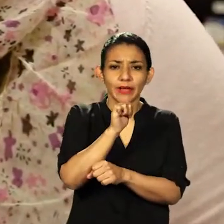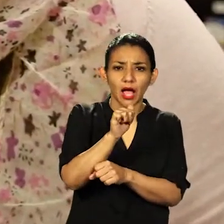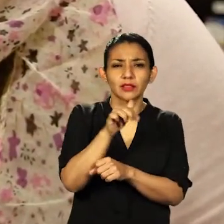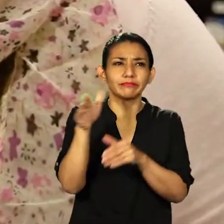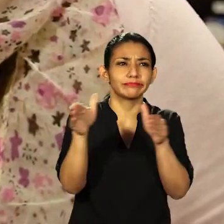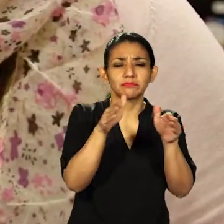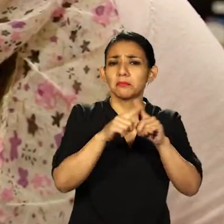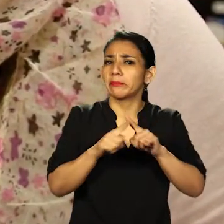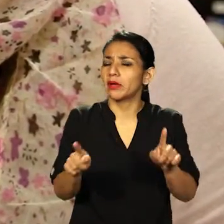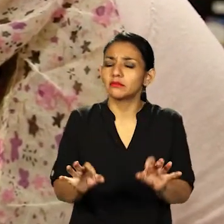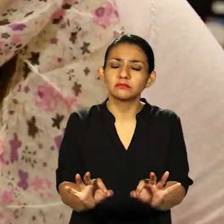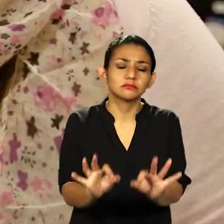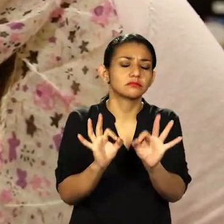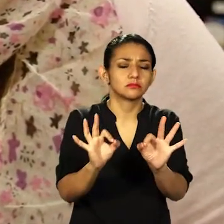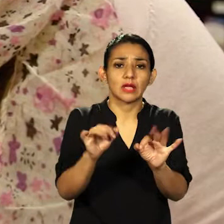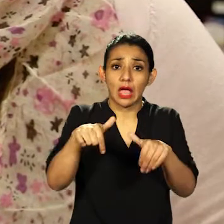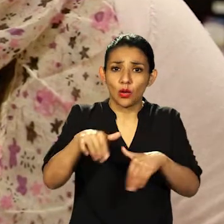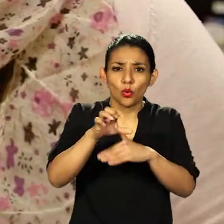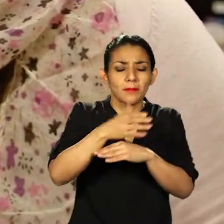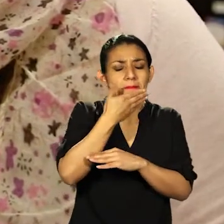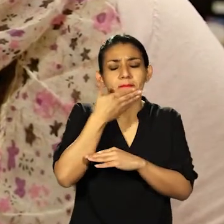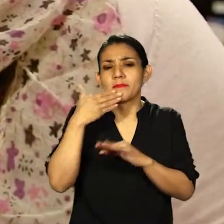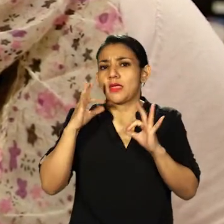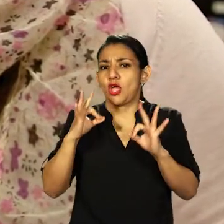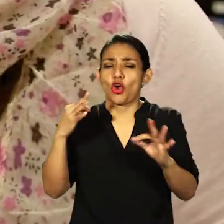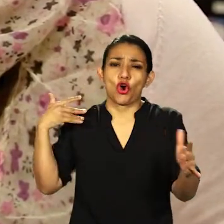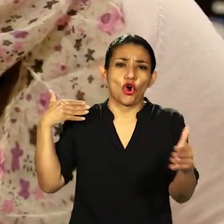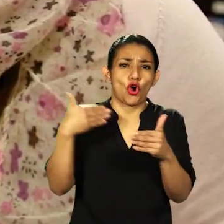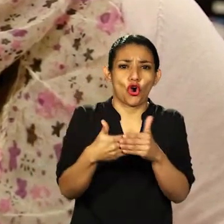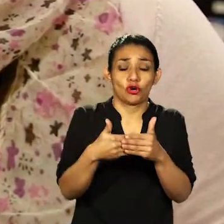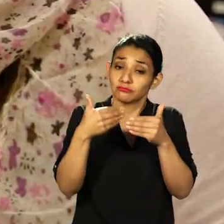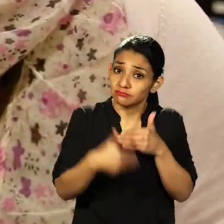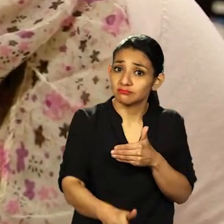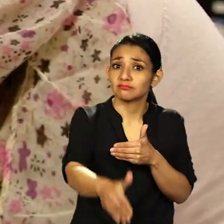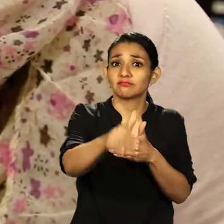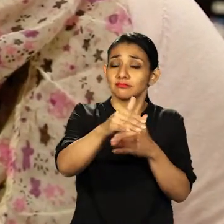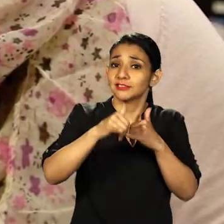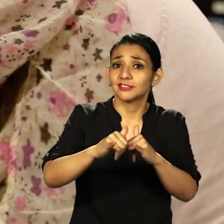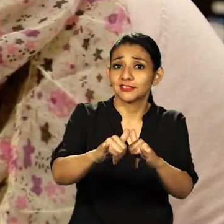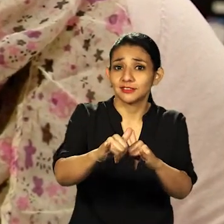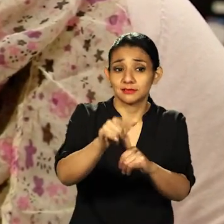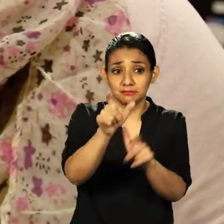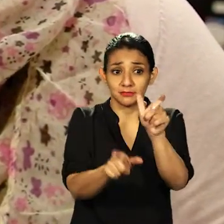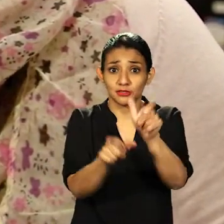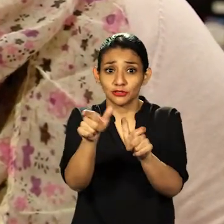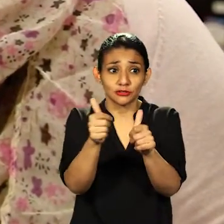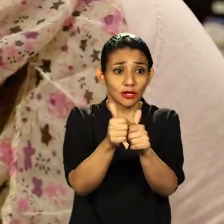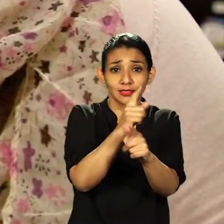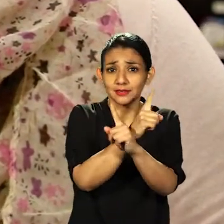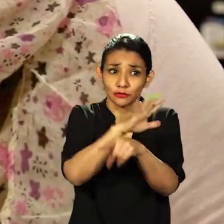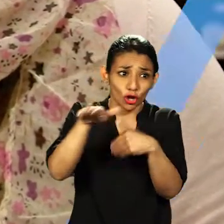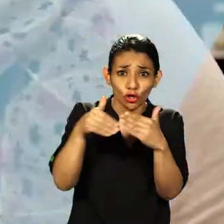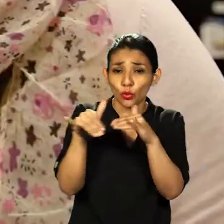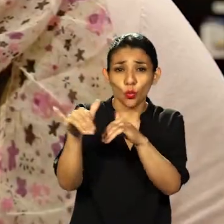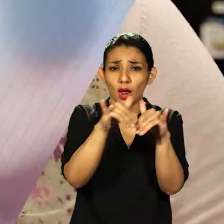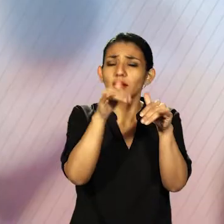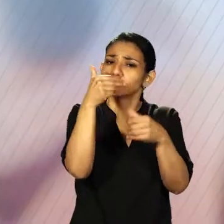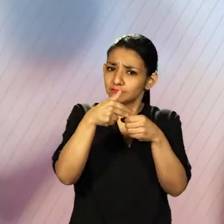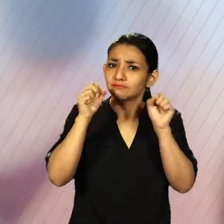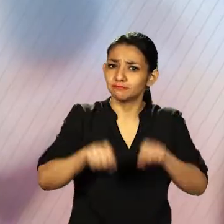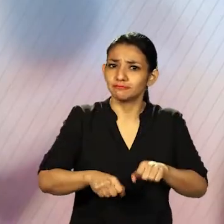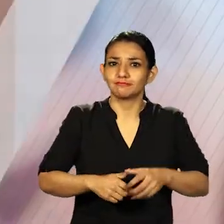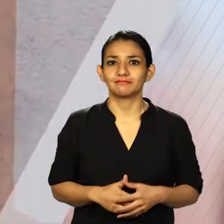territorio, es lo mejor que se puede dar de hoy en adelante el hecho de permitir la participación de todos y de todas.